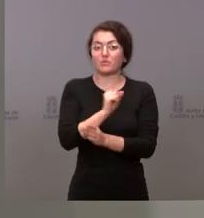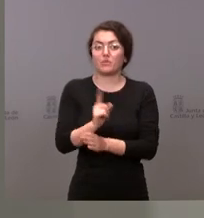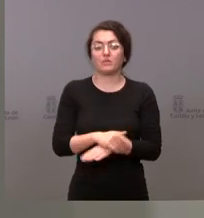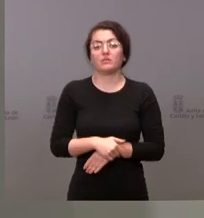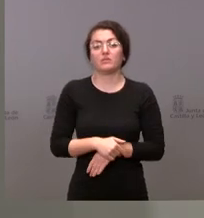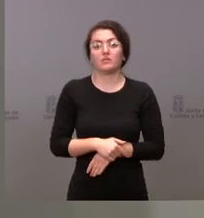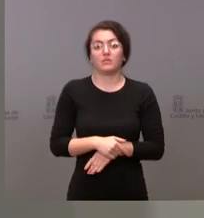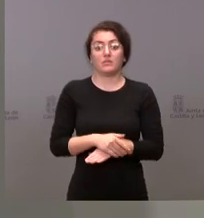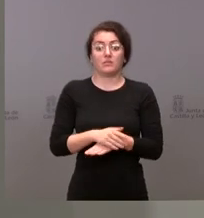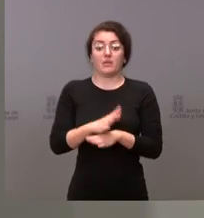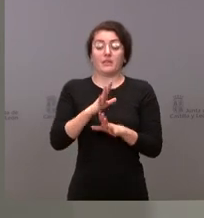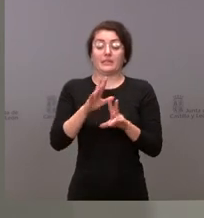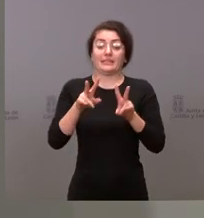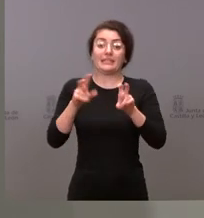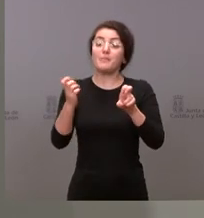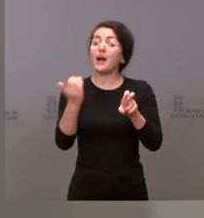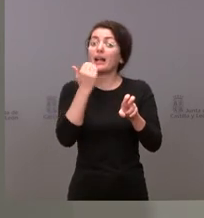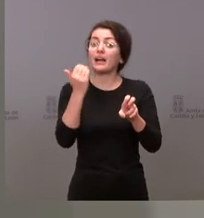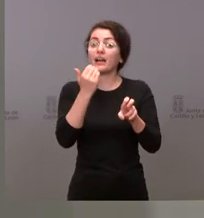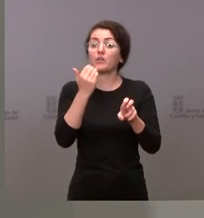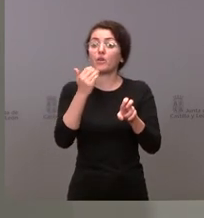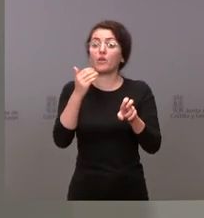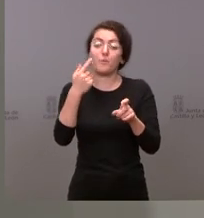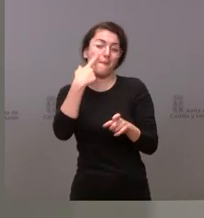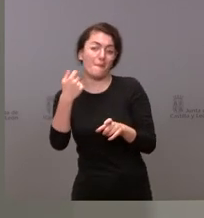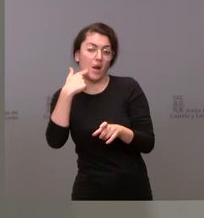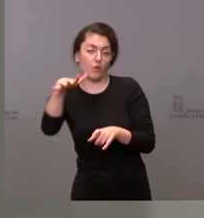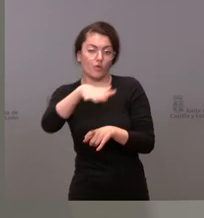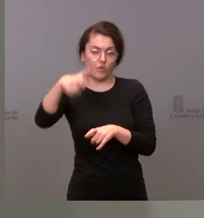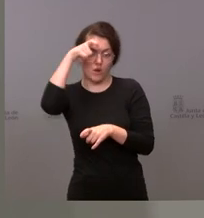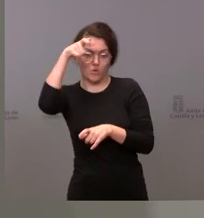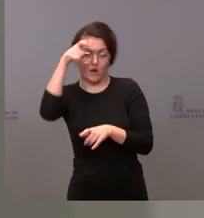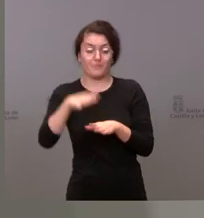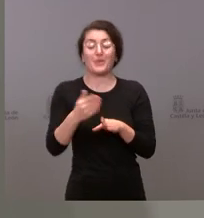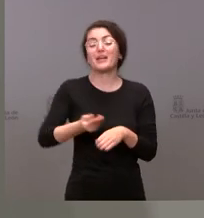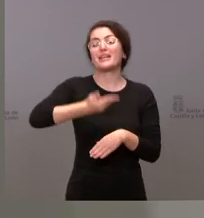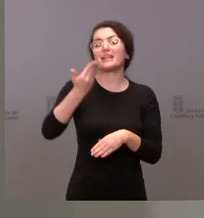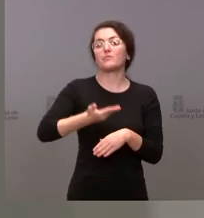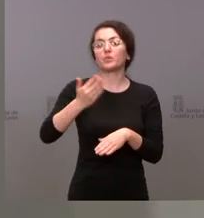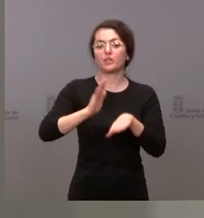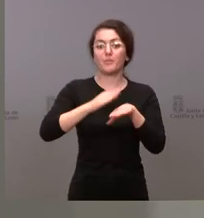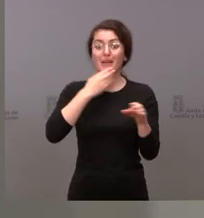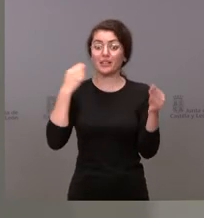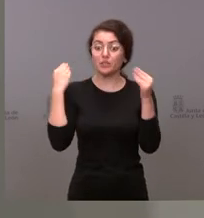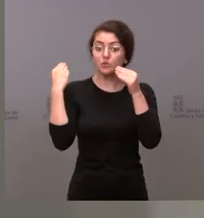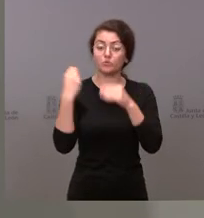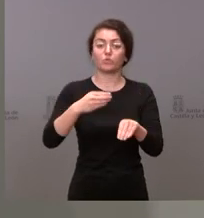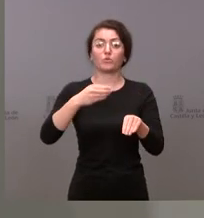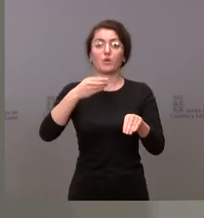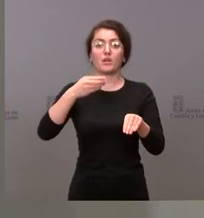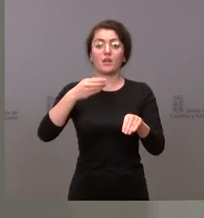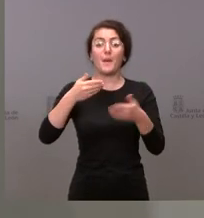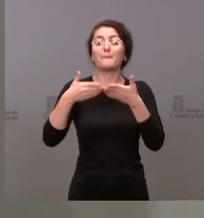bancarización en el medio rural pero que lo importante para sustituir esta pérdida que tenemos es tener